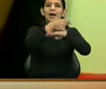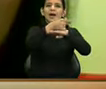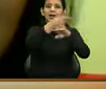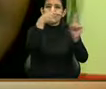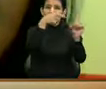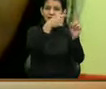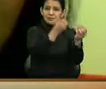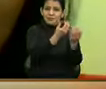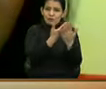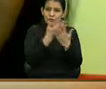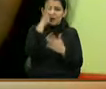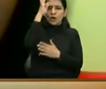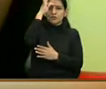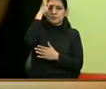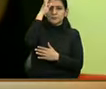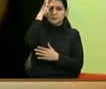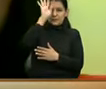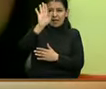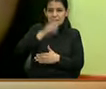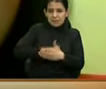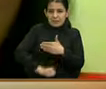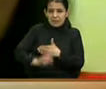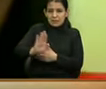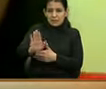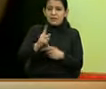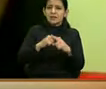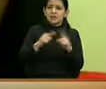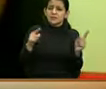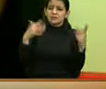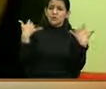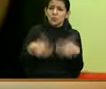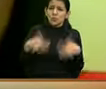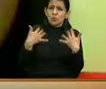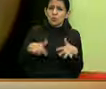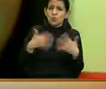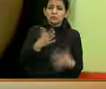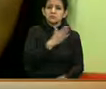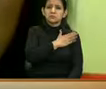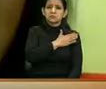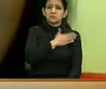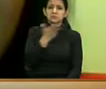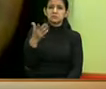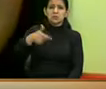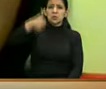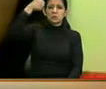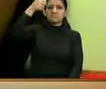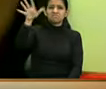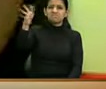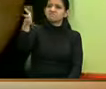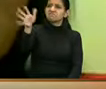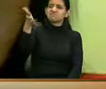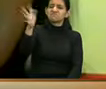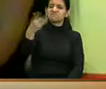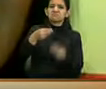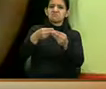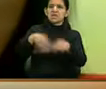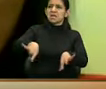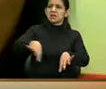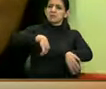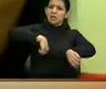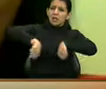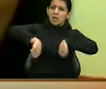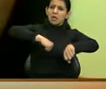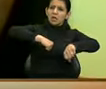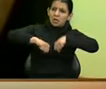en el hospital Isidro Ayora, hemos perdido la confianza en las autoridades, cuánto trámite